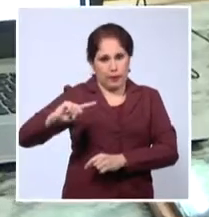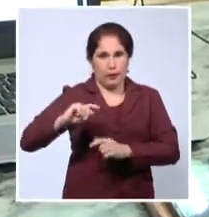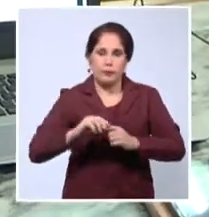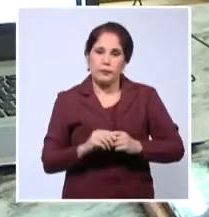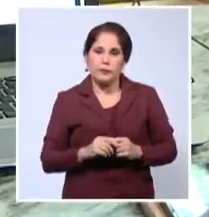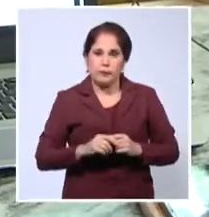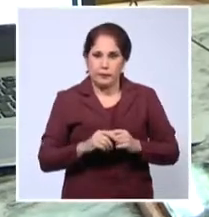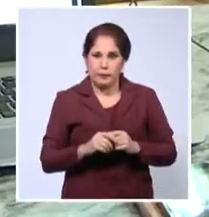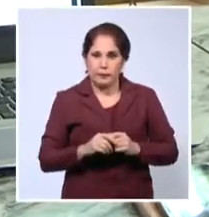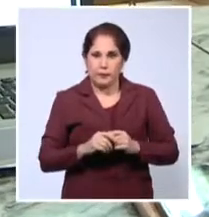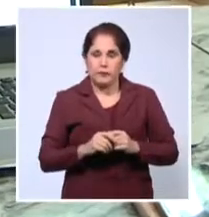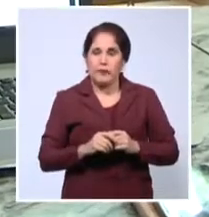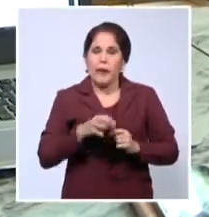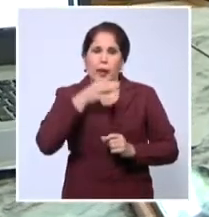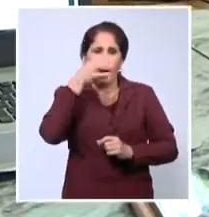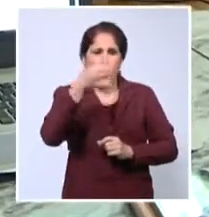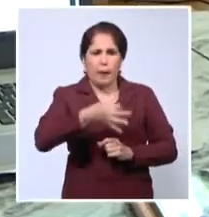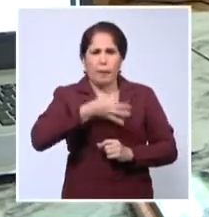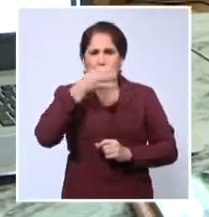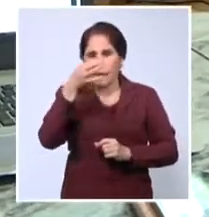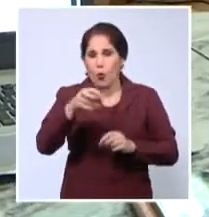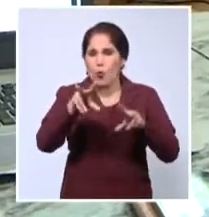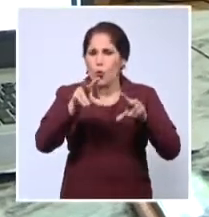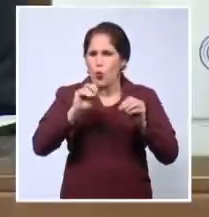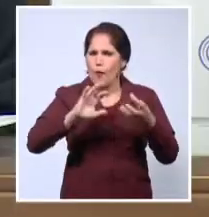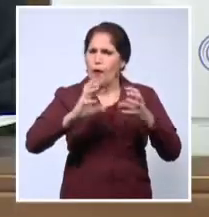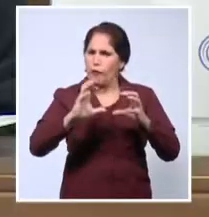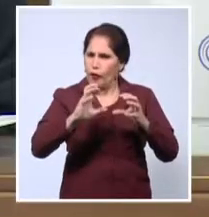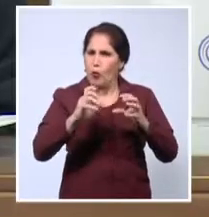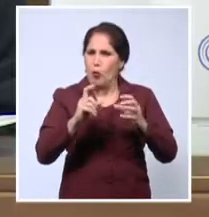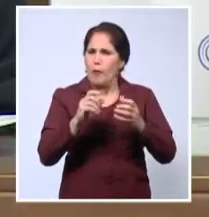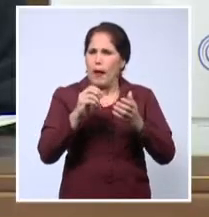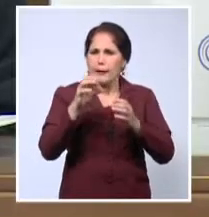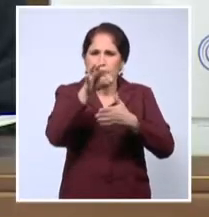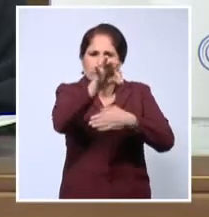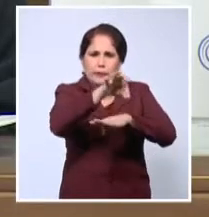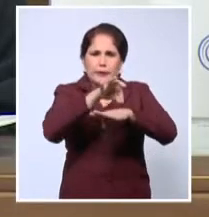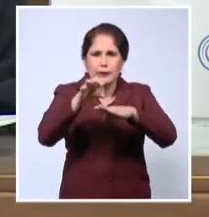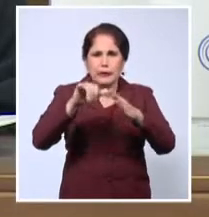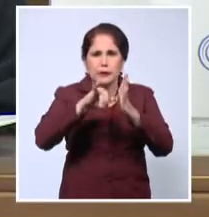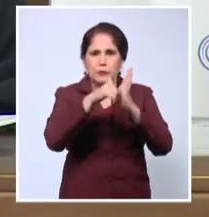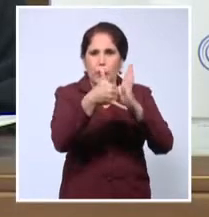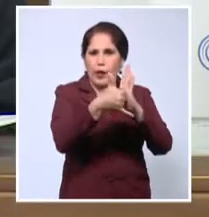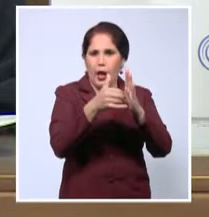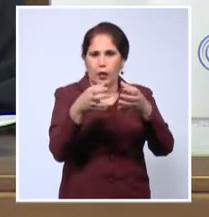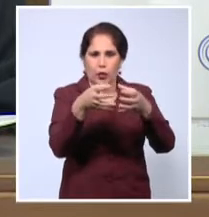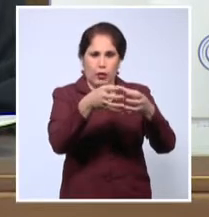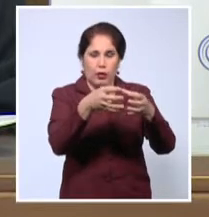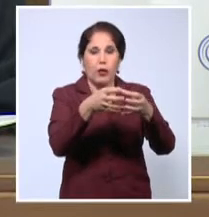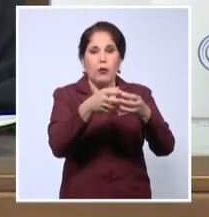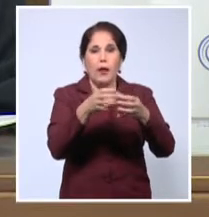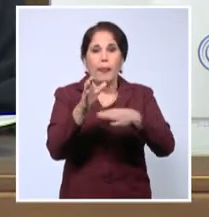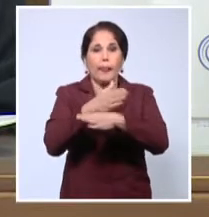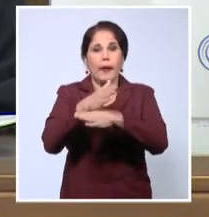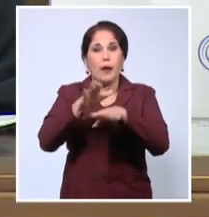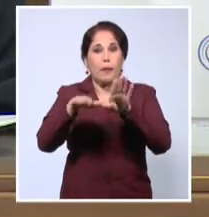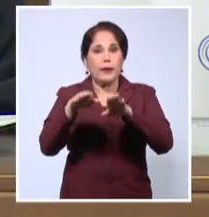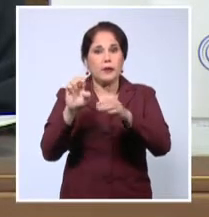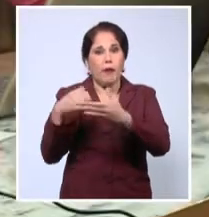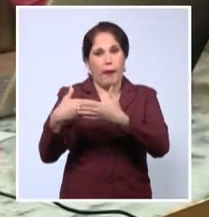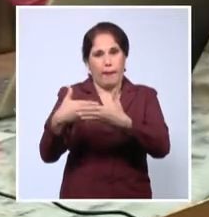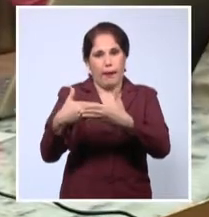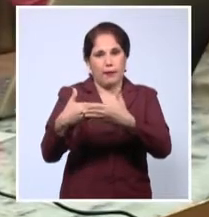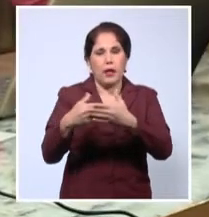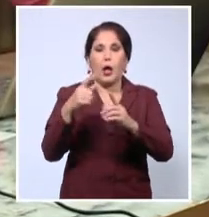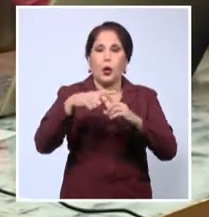Malmierca Díaz aseguró que la nueva cartera de oportunidades está definida por sectores y citó entre los más significativos